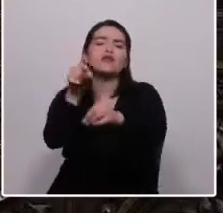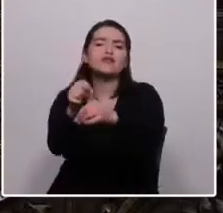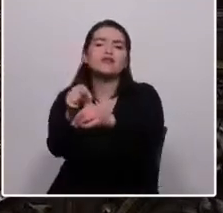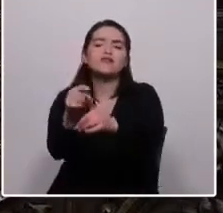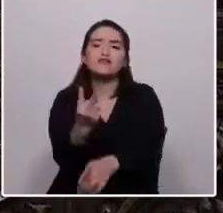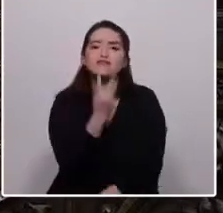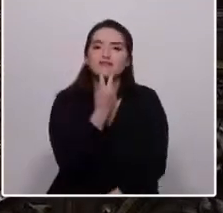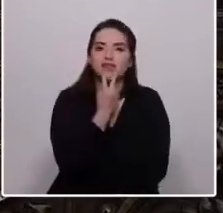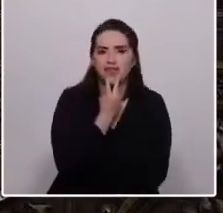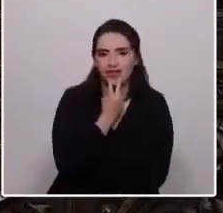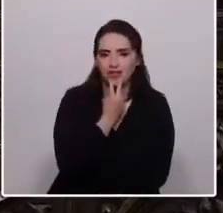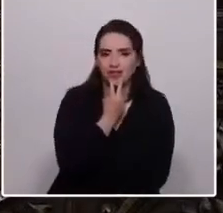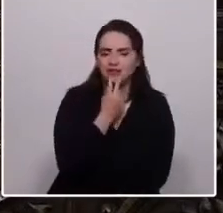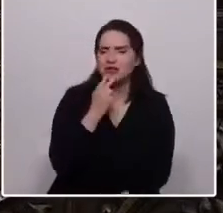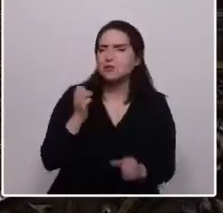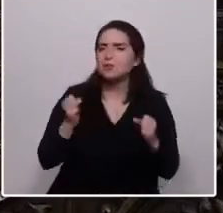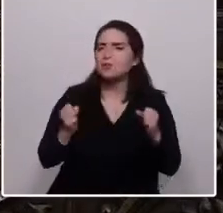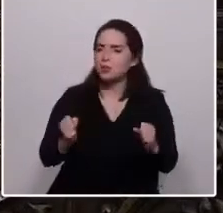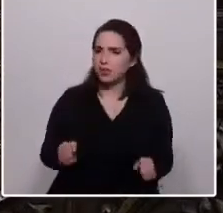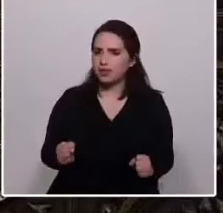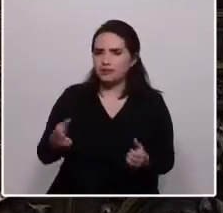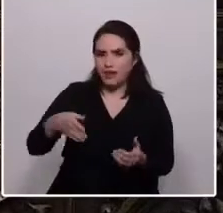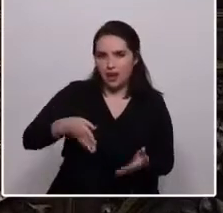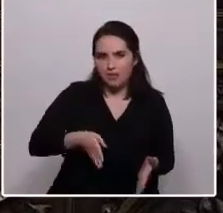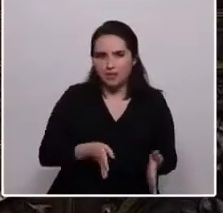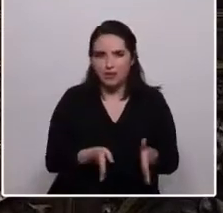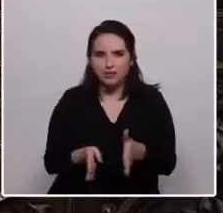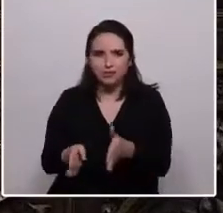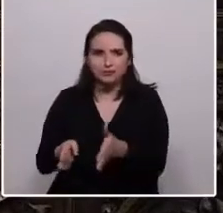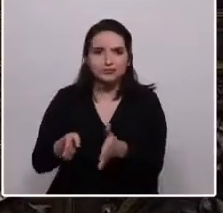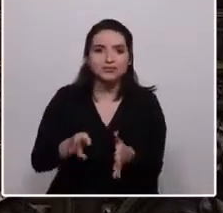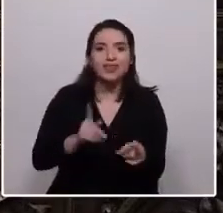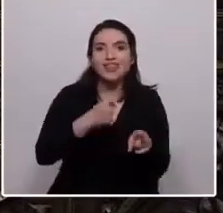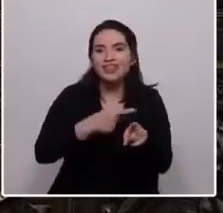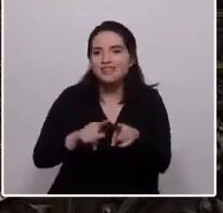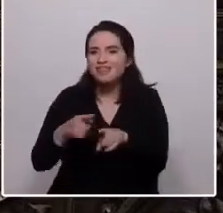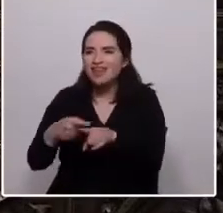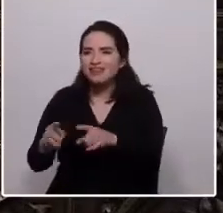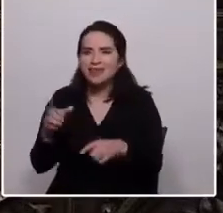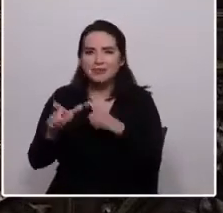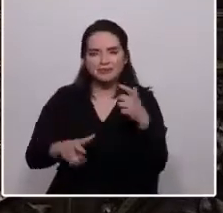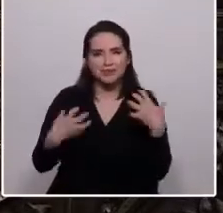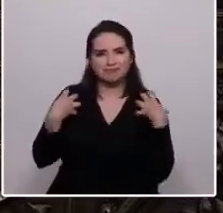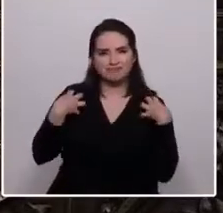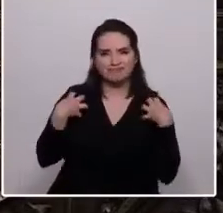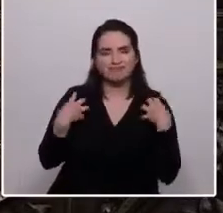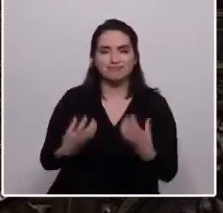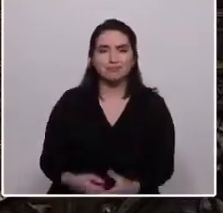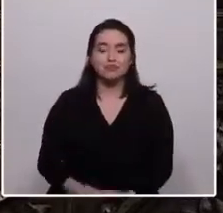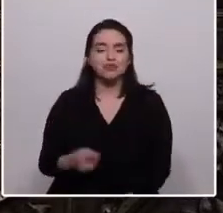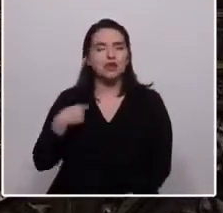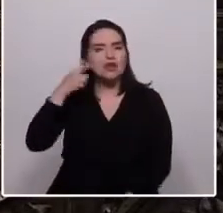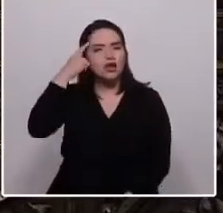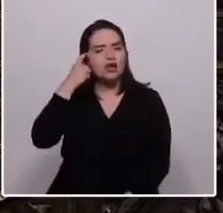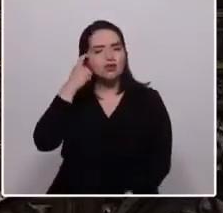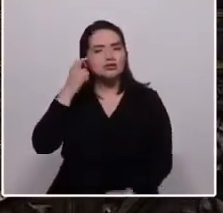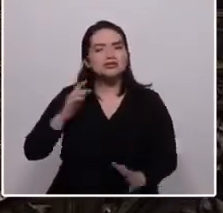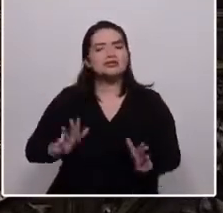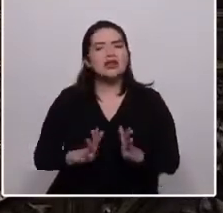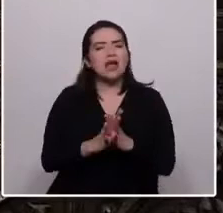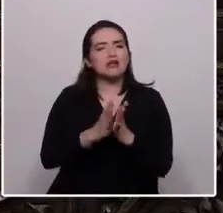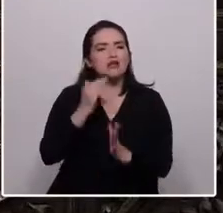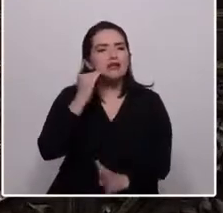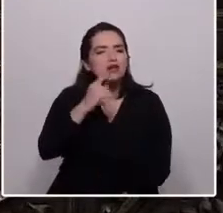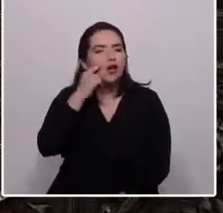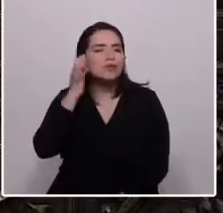la vida puede ser un camino lleno de coacciones. Creo en el sagrado derecho de los niños, niñas y niñes